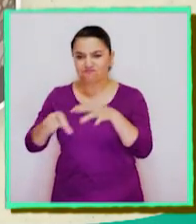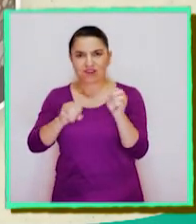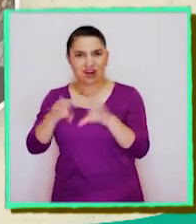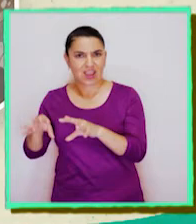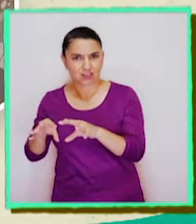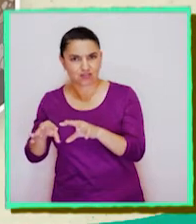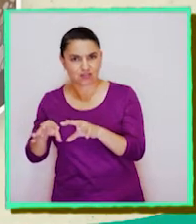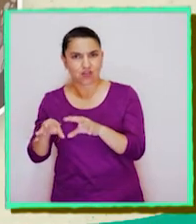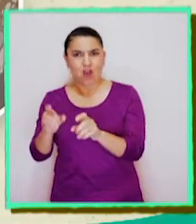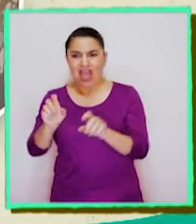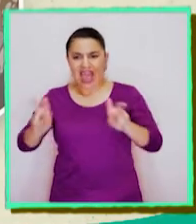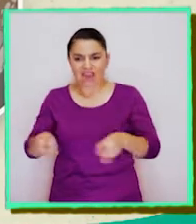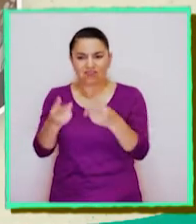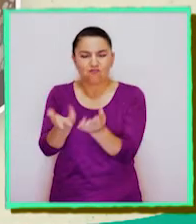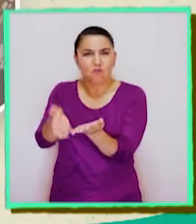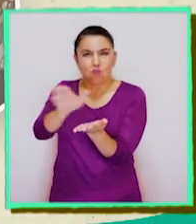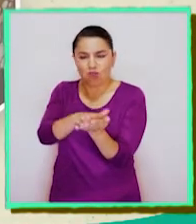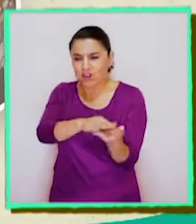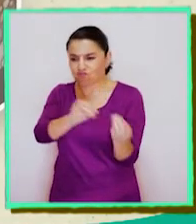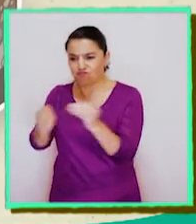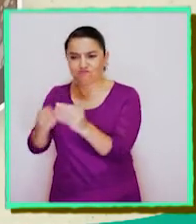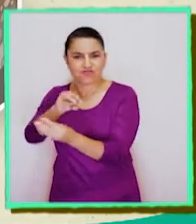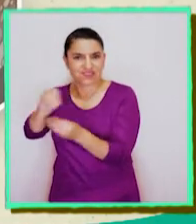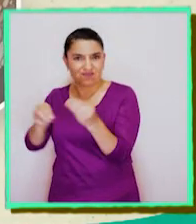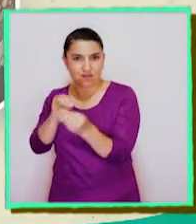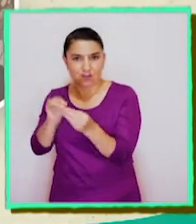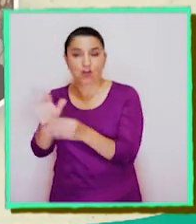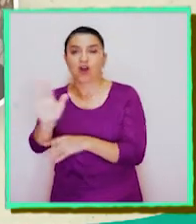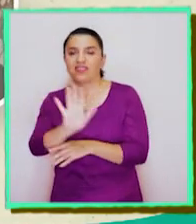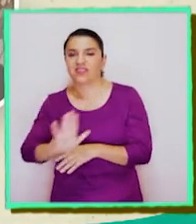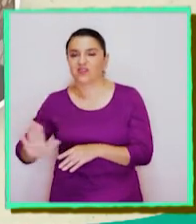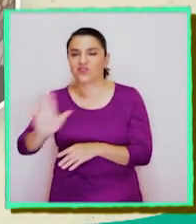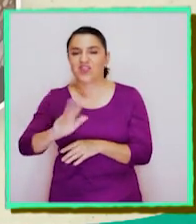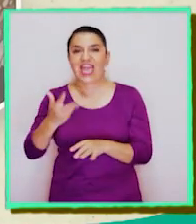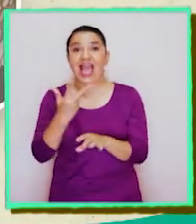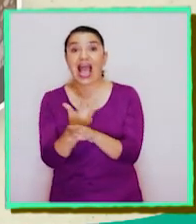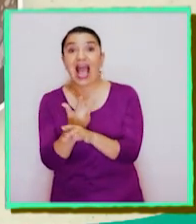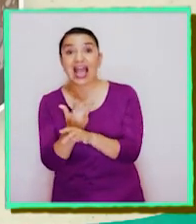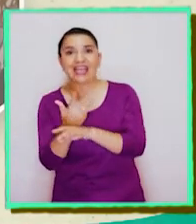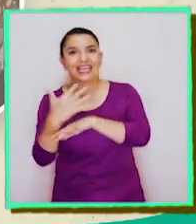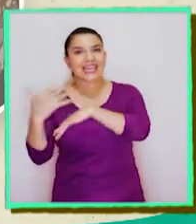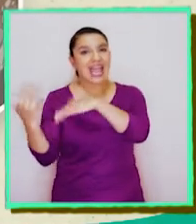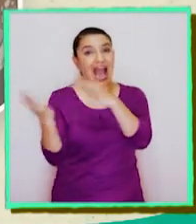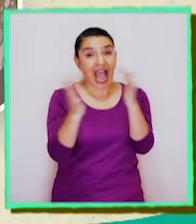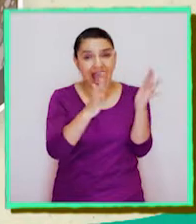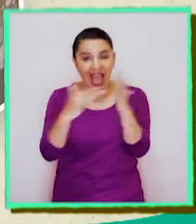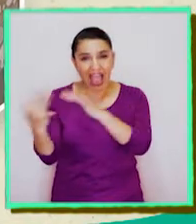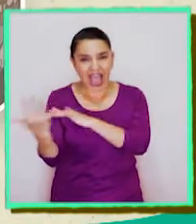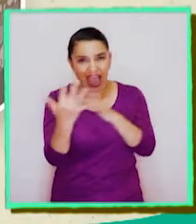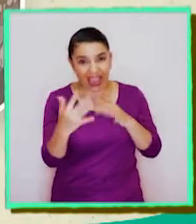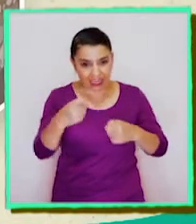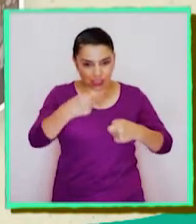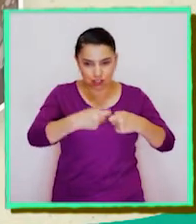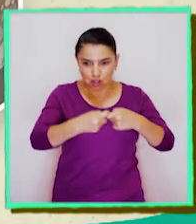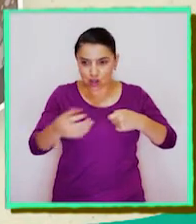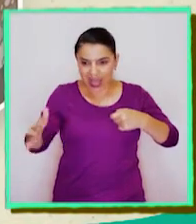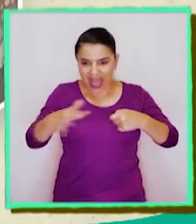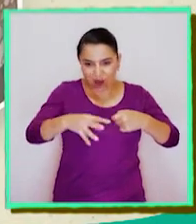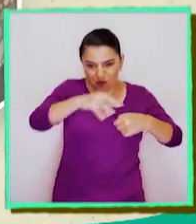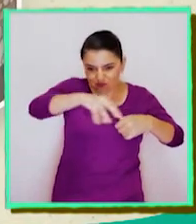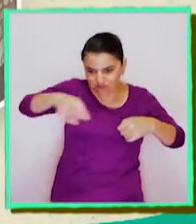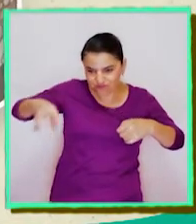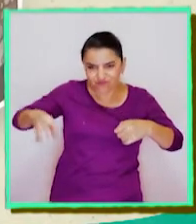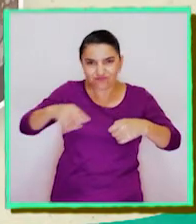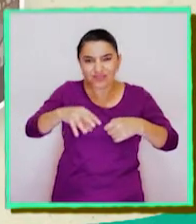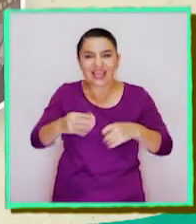descomponer y descompuestos. Además, tiene aire que se encuentra en los espacios dejados por los materiales sólidos y agua.